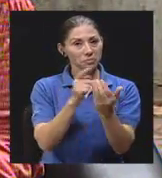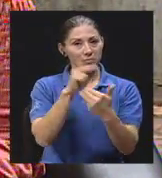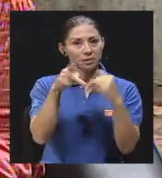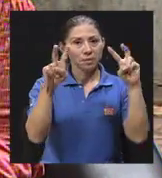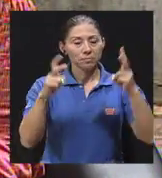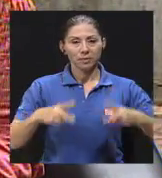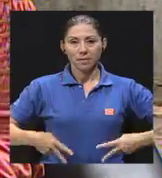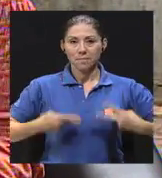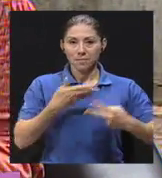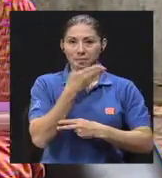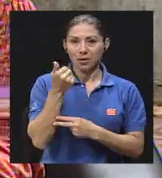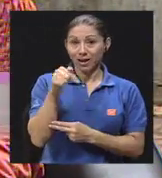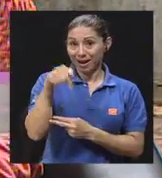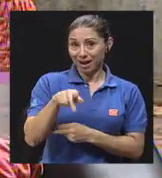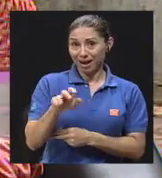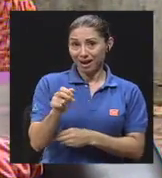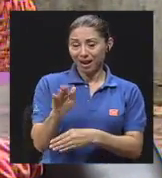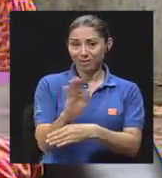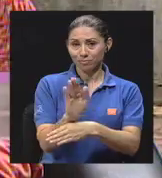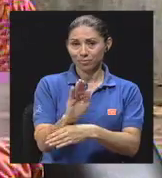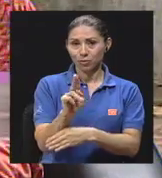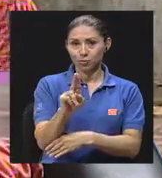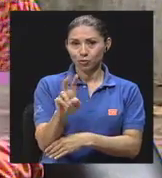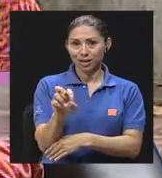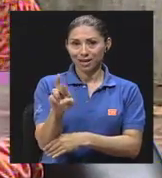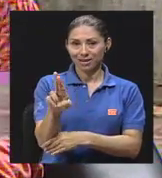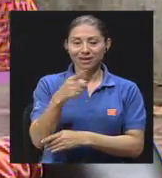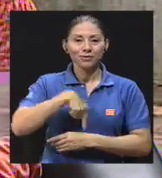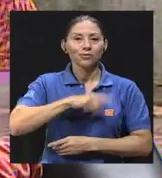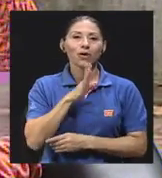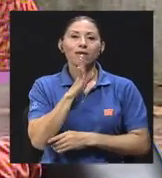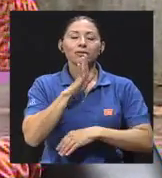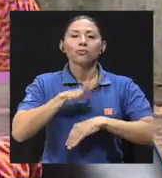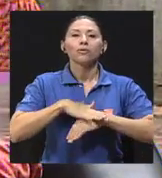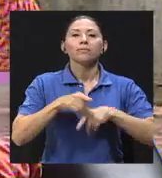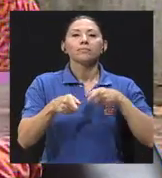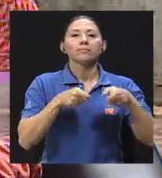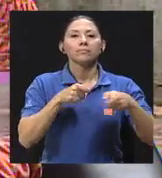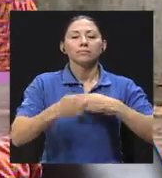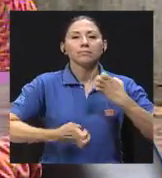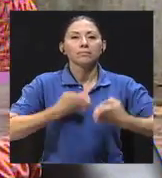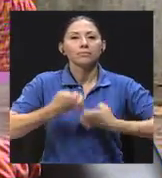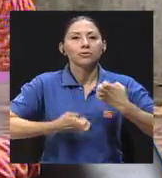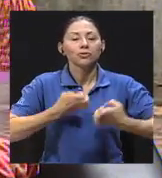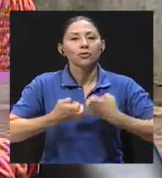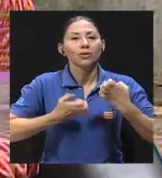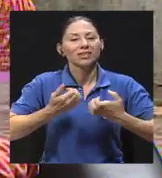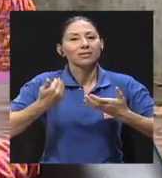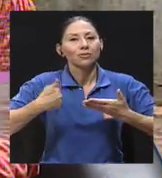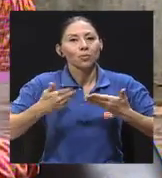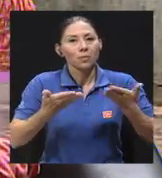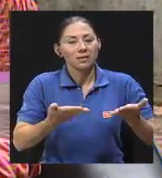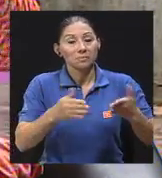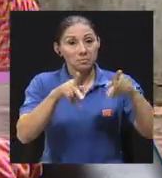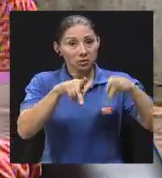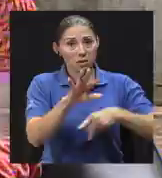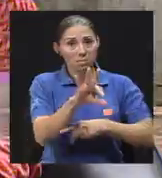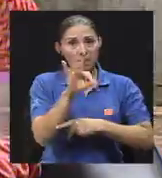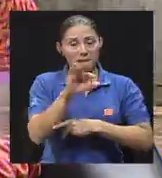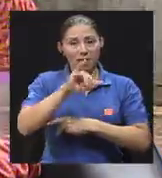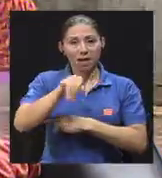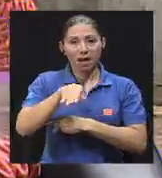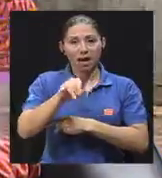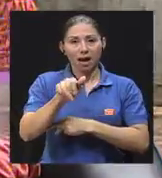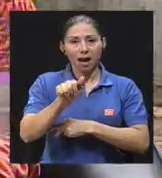Continuamos con más de Vivir Mejor aquí por su canal UCR y estamos conversando sobre el manejo de las emociones en la paternidad. Y nuestro